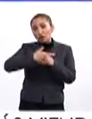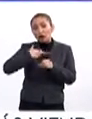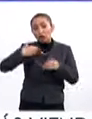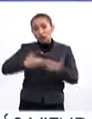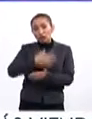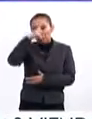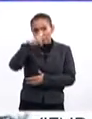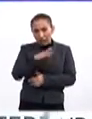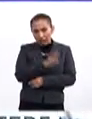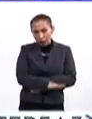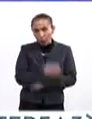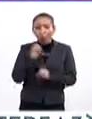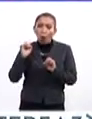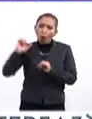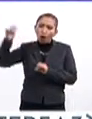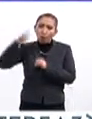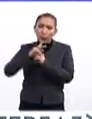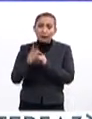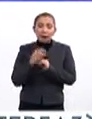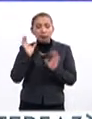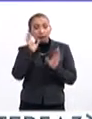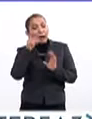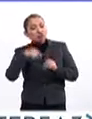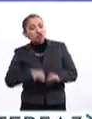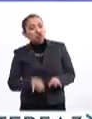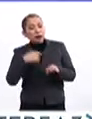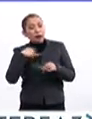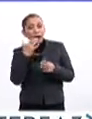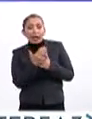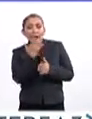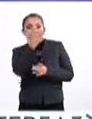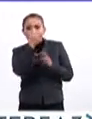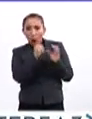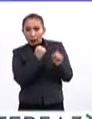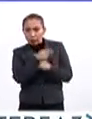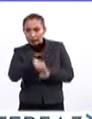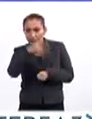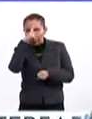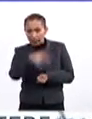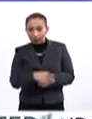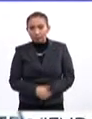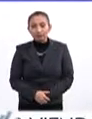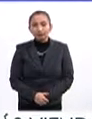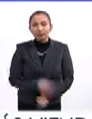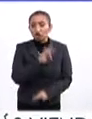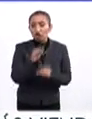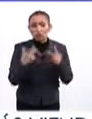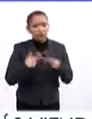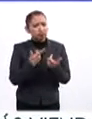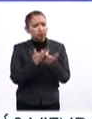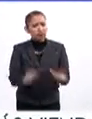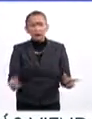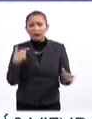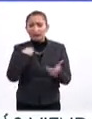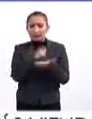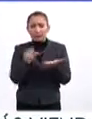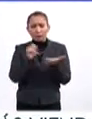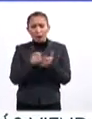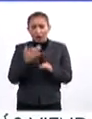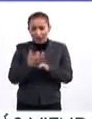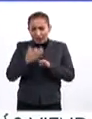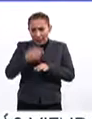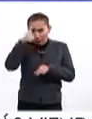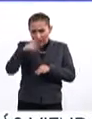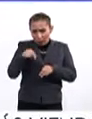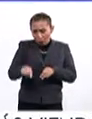nacionalidad mexicana o extranjeros que acreditan la residencia de un mínimo de cinco años en el país. Todos los escritores residentes en el